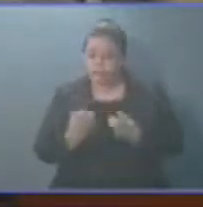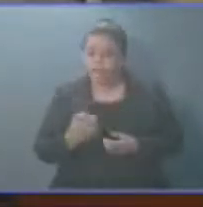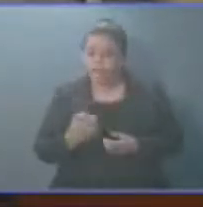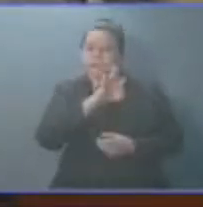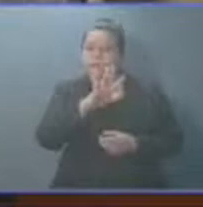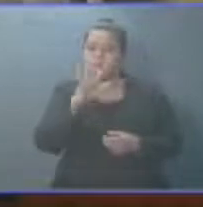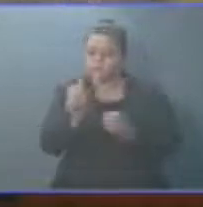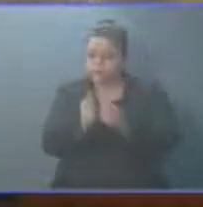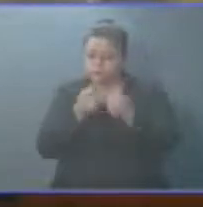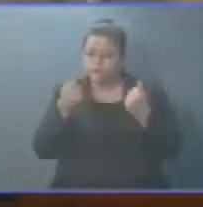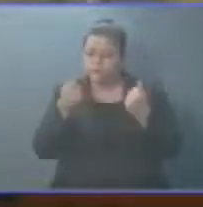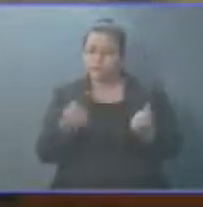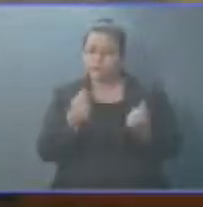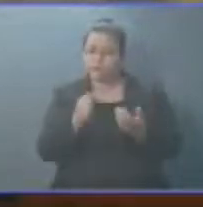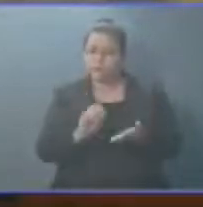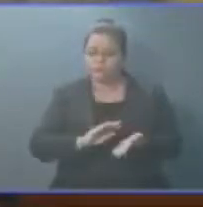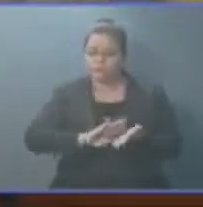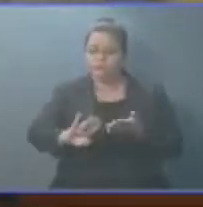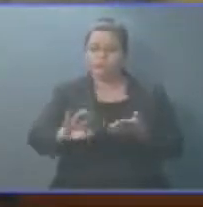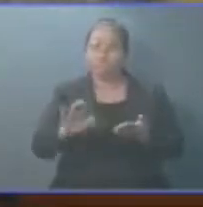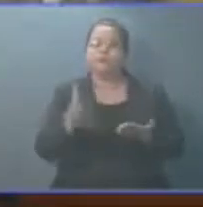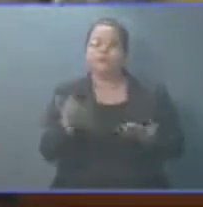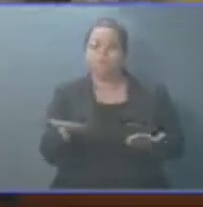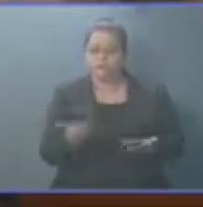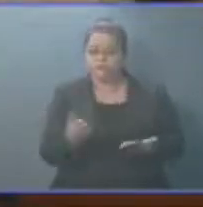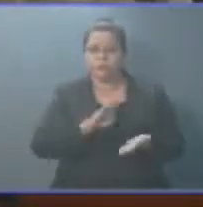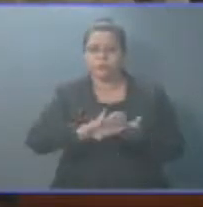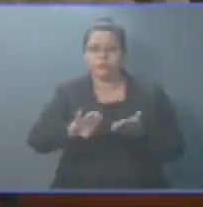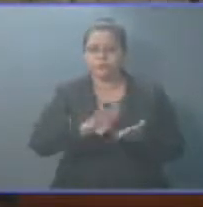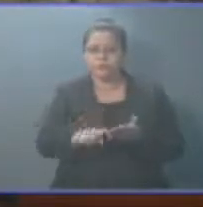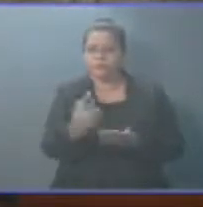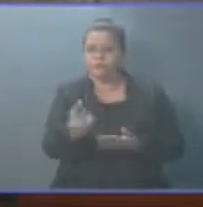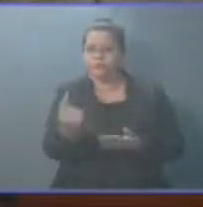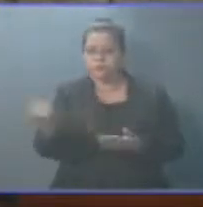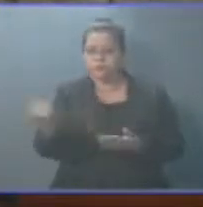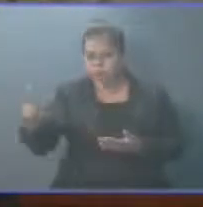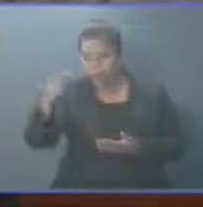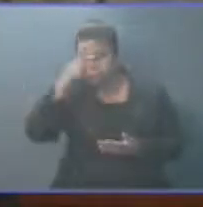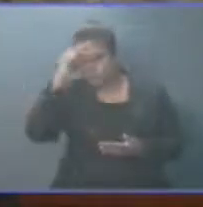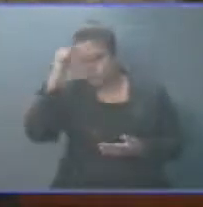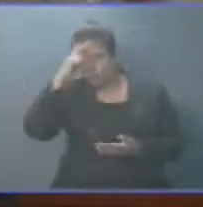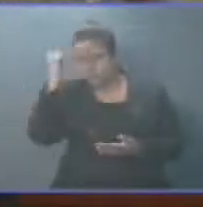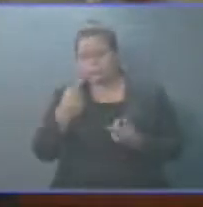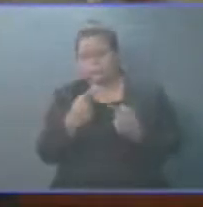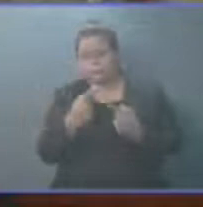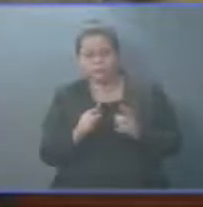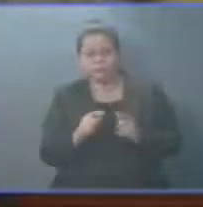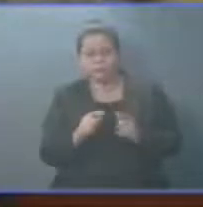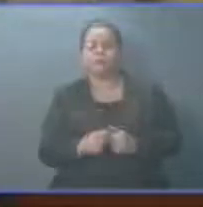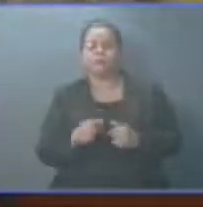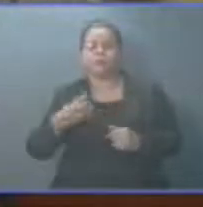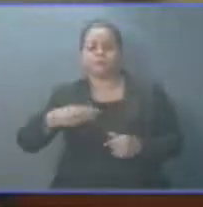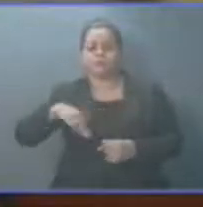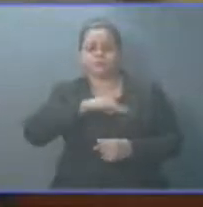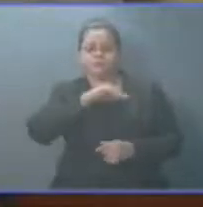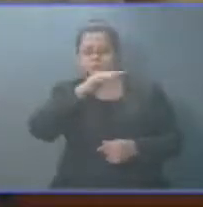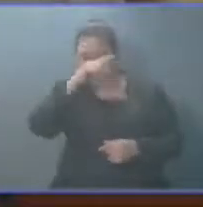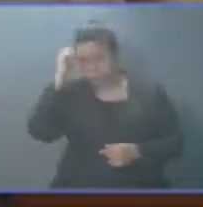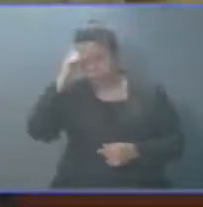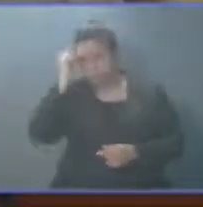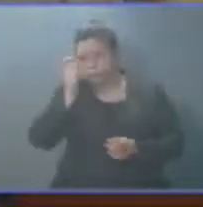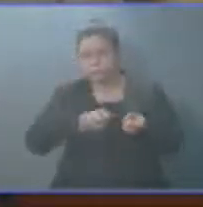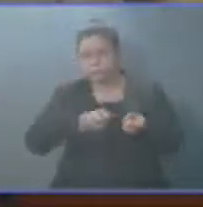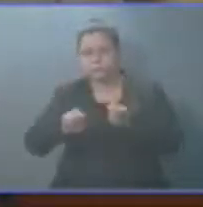55 millones se fueran para el pago de planillas, decían, y que iban a ser manejados a través del Ministerio de Trabajo.